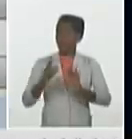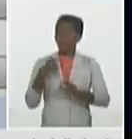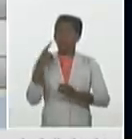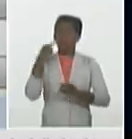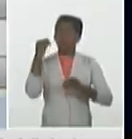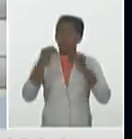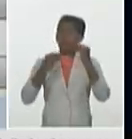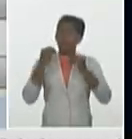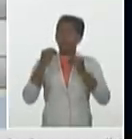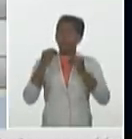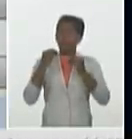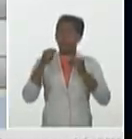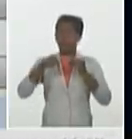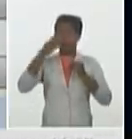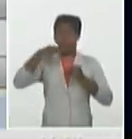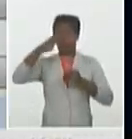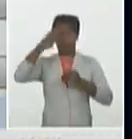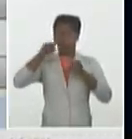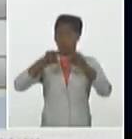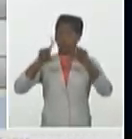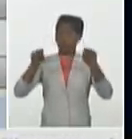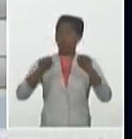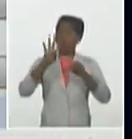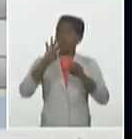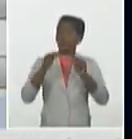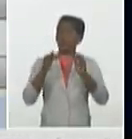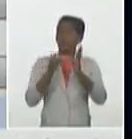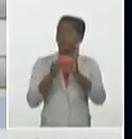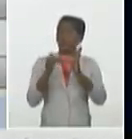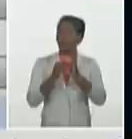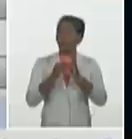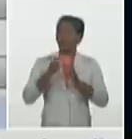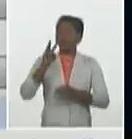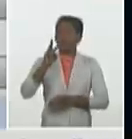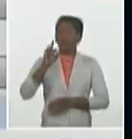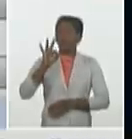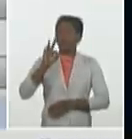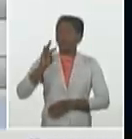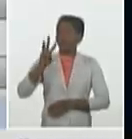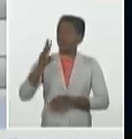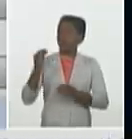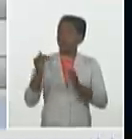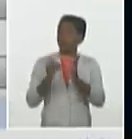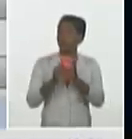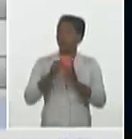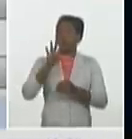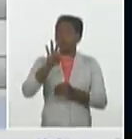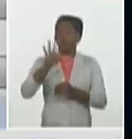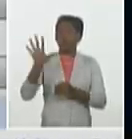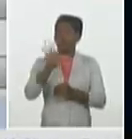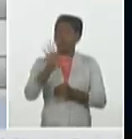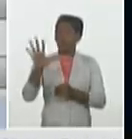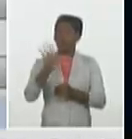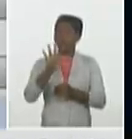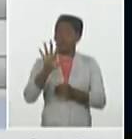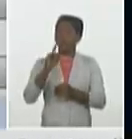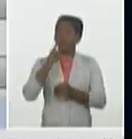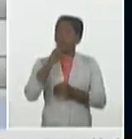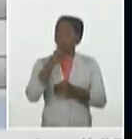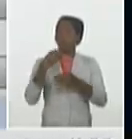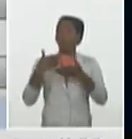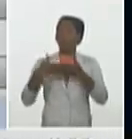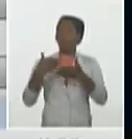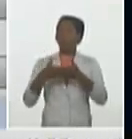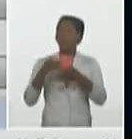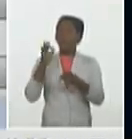.283.455 muestras de PCR para